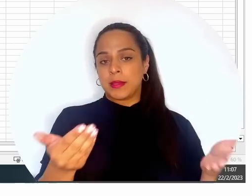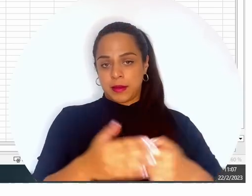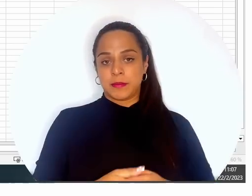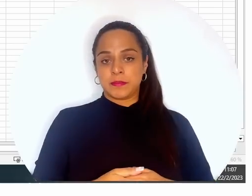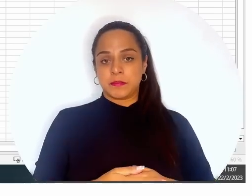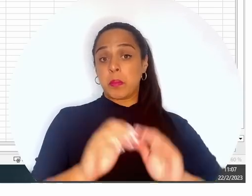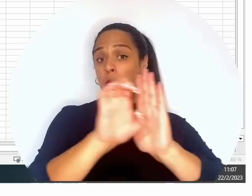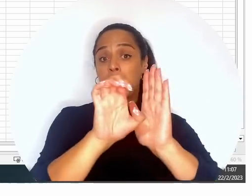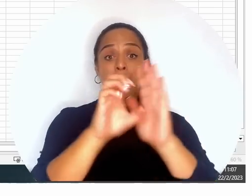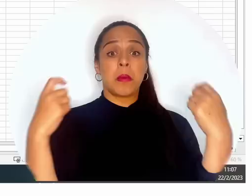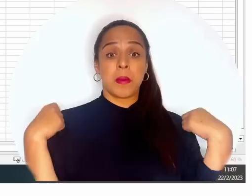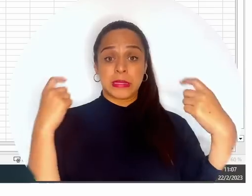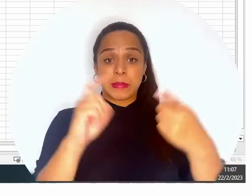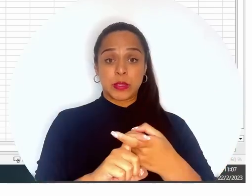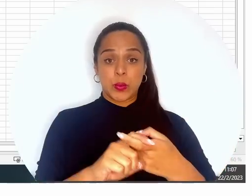caso, español.